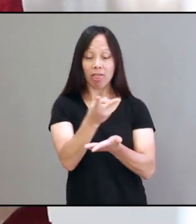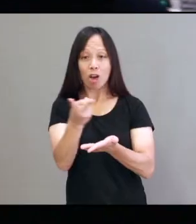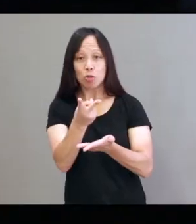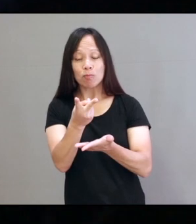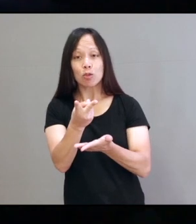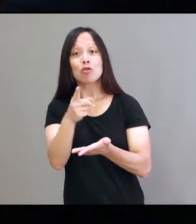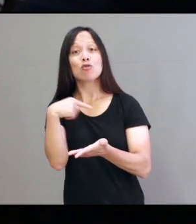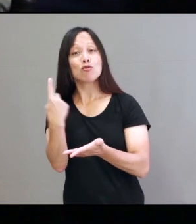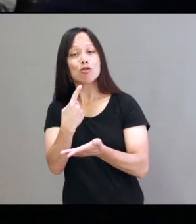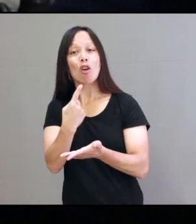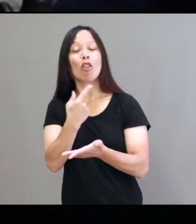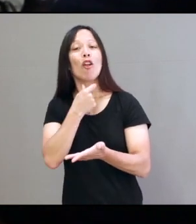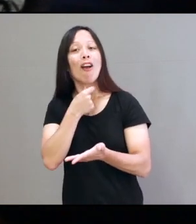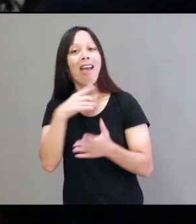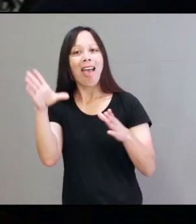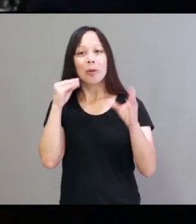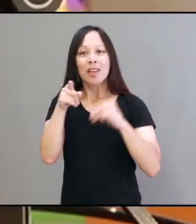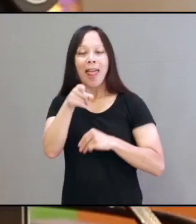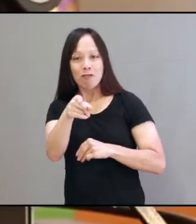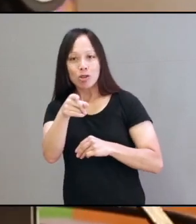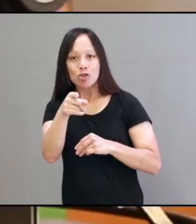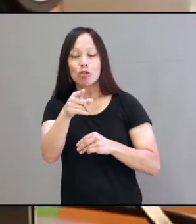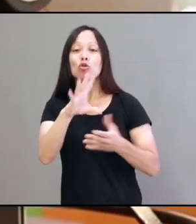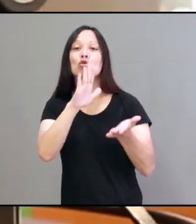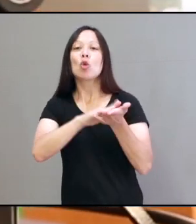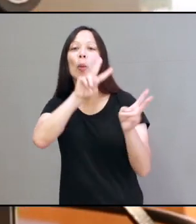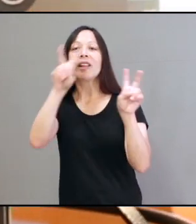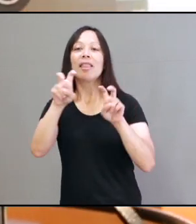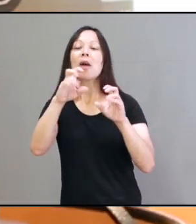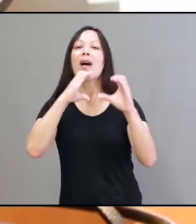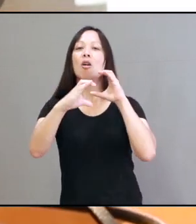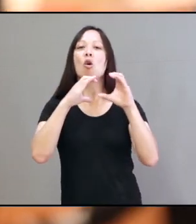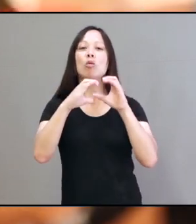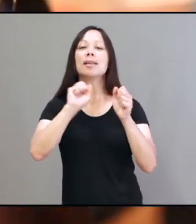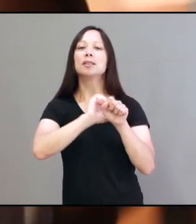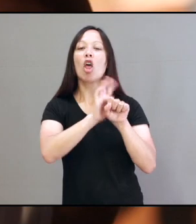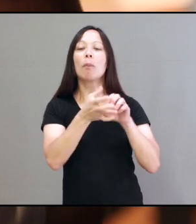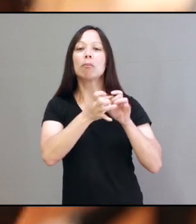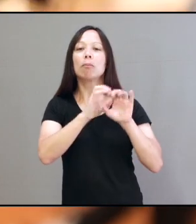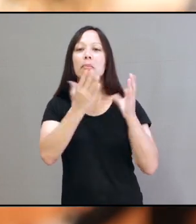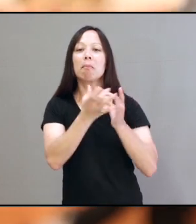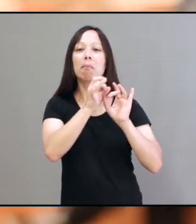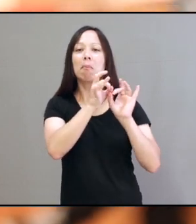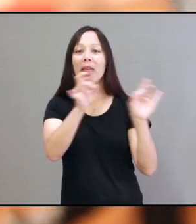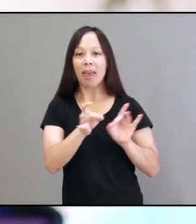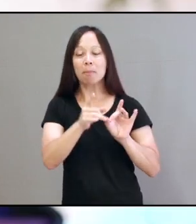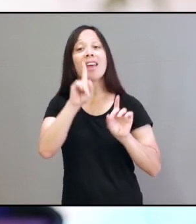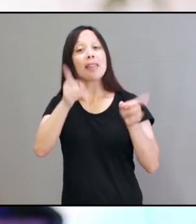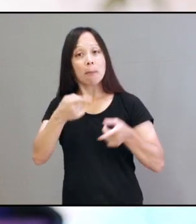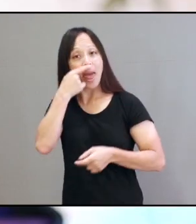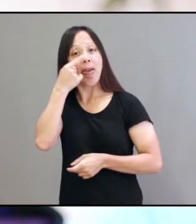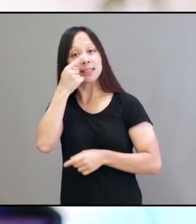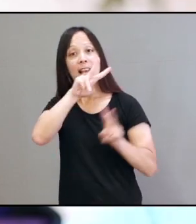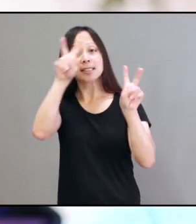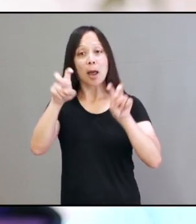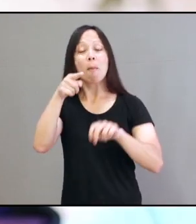lugares, queremos escuchar tu opinión sobre el rol de los medios de comunicación en pandemia. Pero también vas a poder hablar